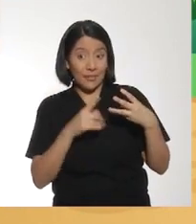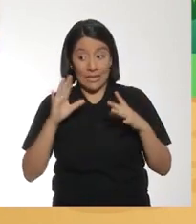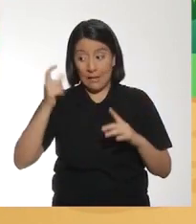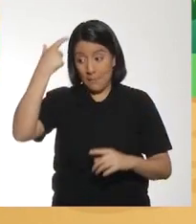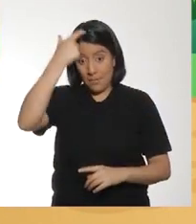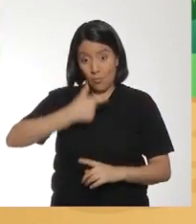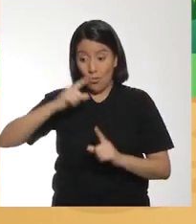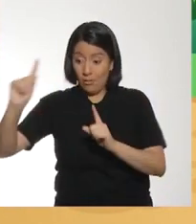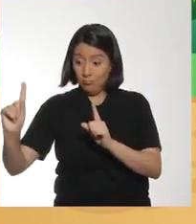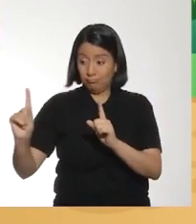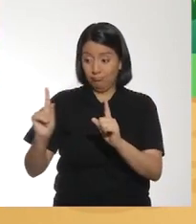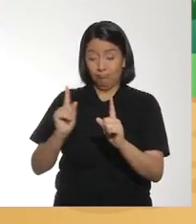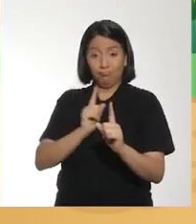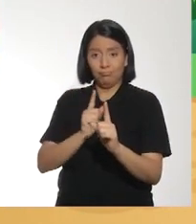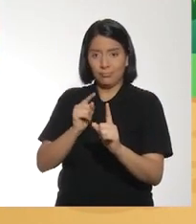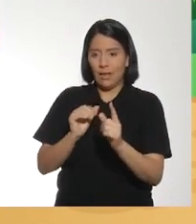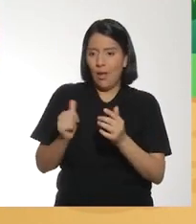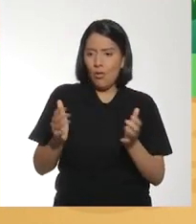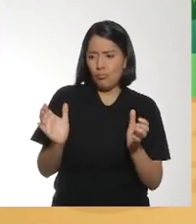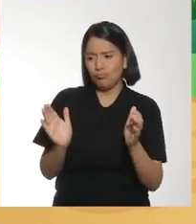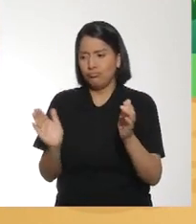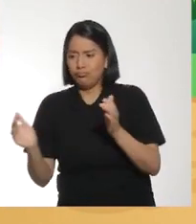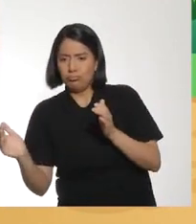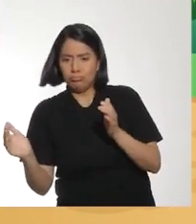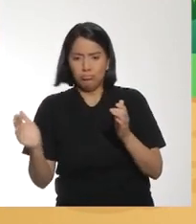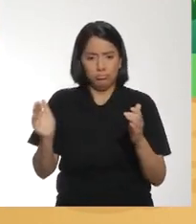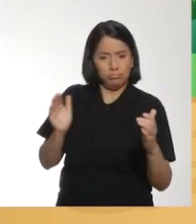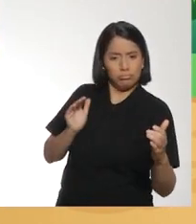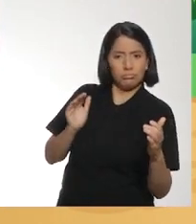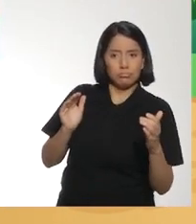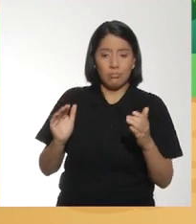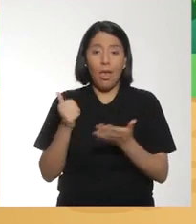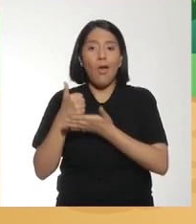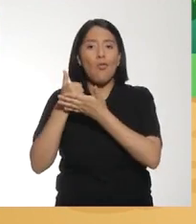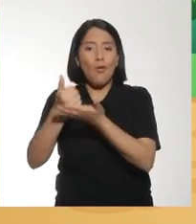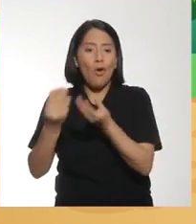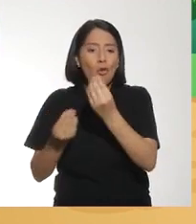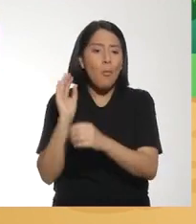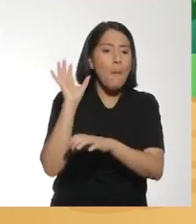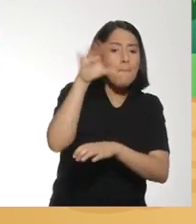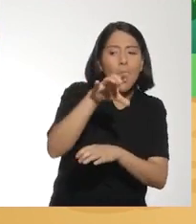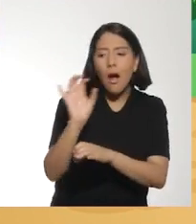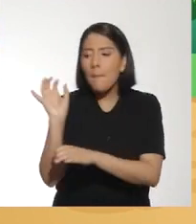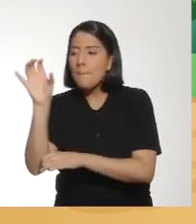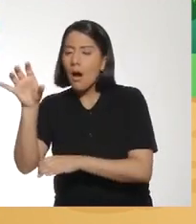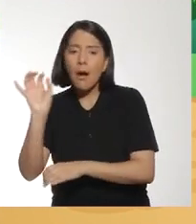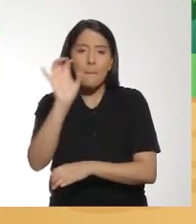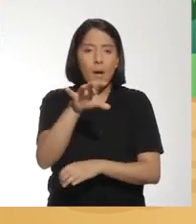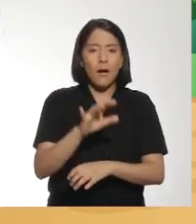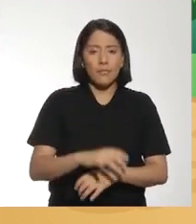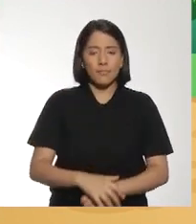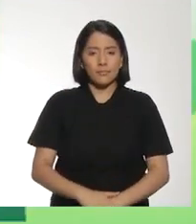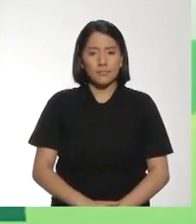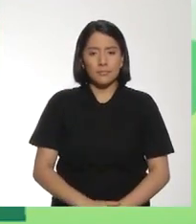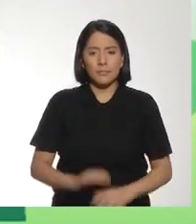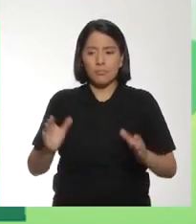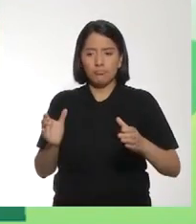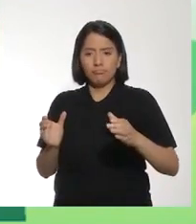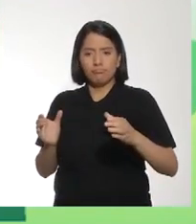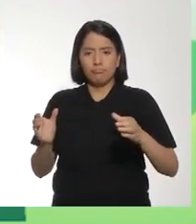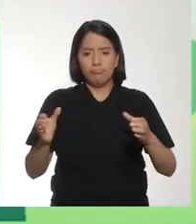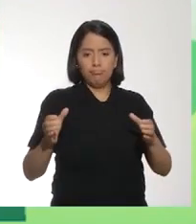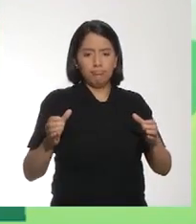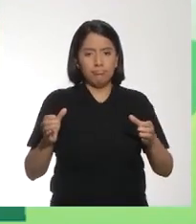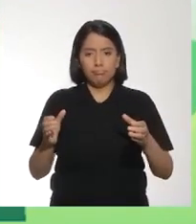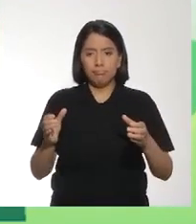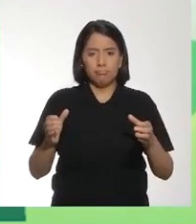Paso tres. Quien se encuentre detrás ayudará a dirigir el cuerpo y las pelotas para que pueda encestar en las tres canastas. A ver.